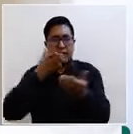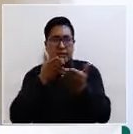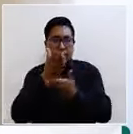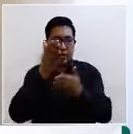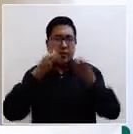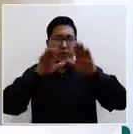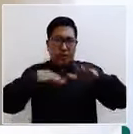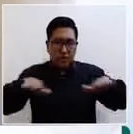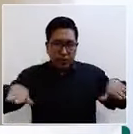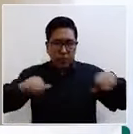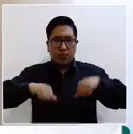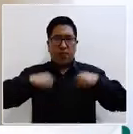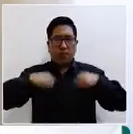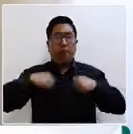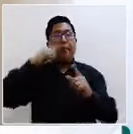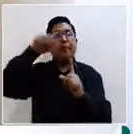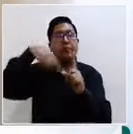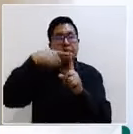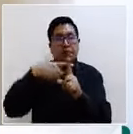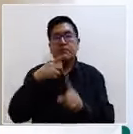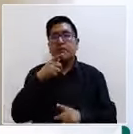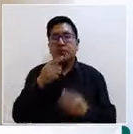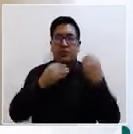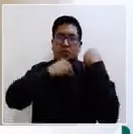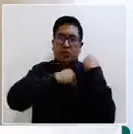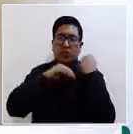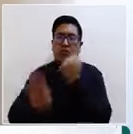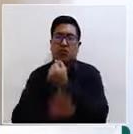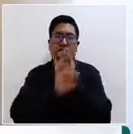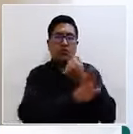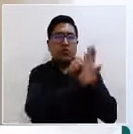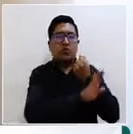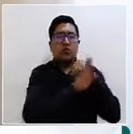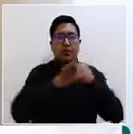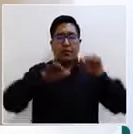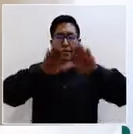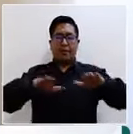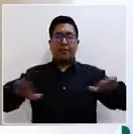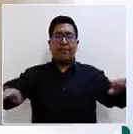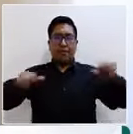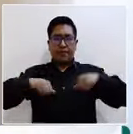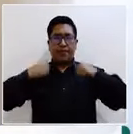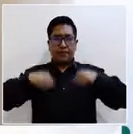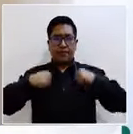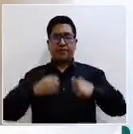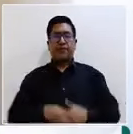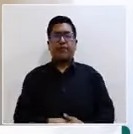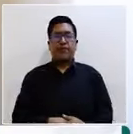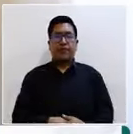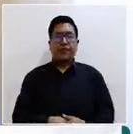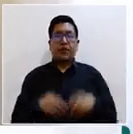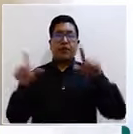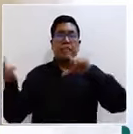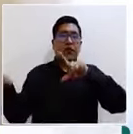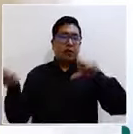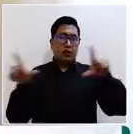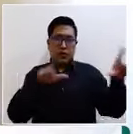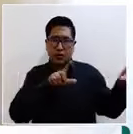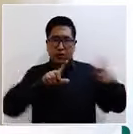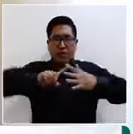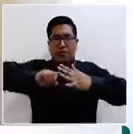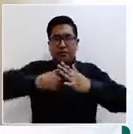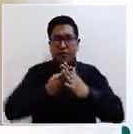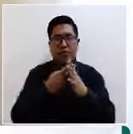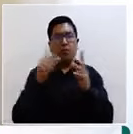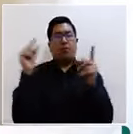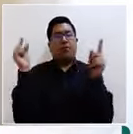las operadores del Sistema de Protección de Niñas, Niñas y Adolescentes. Vamos a dar inicio a la actividad con las